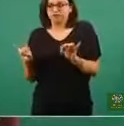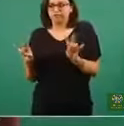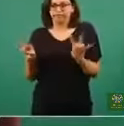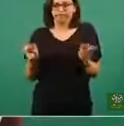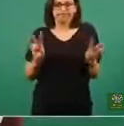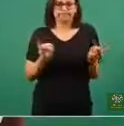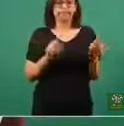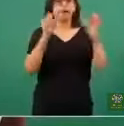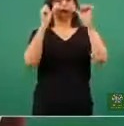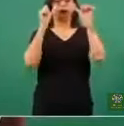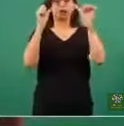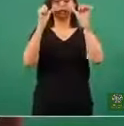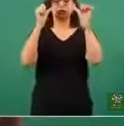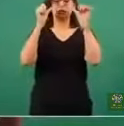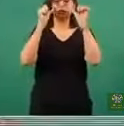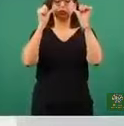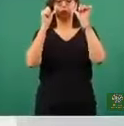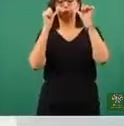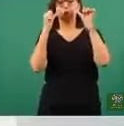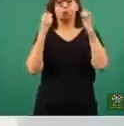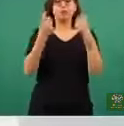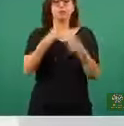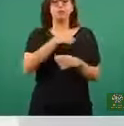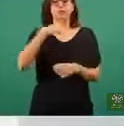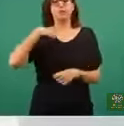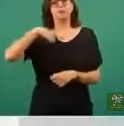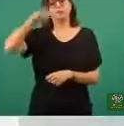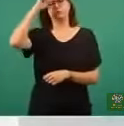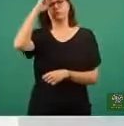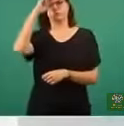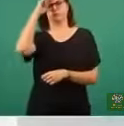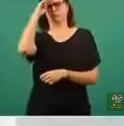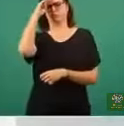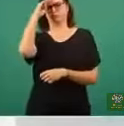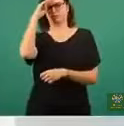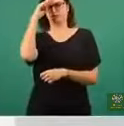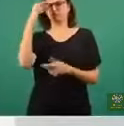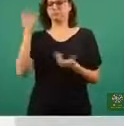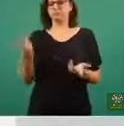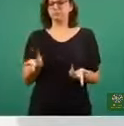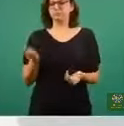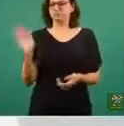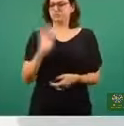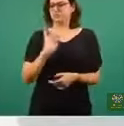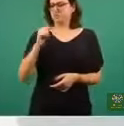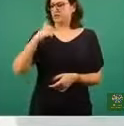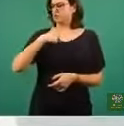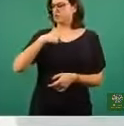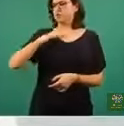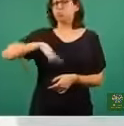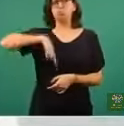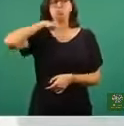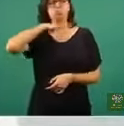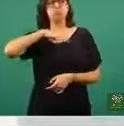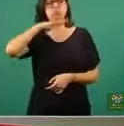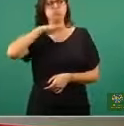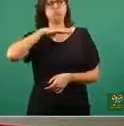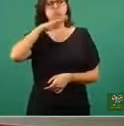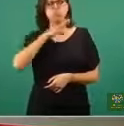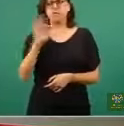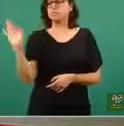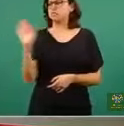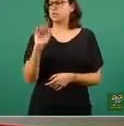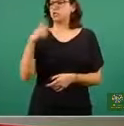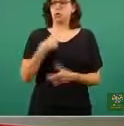que poner atención y hay que evaluar y decir, a ver, a lo mejor me estoy moviendo mucho, a lo mejor estoy pensando que ya la